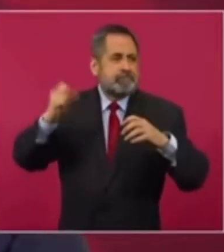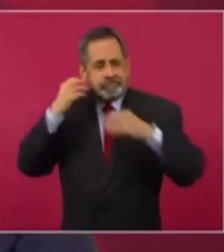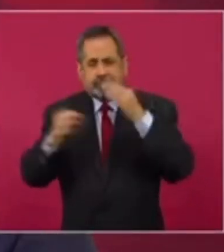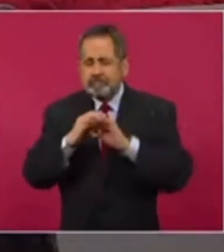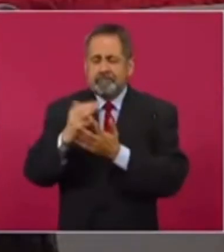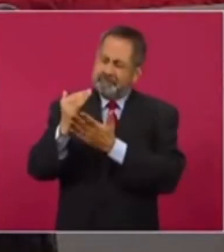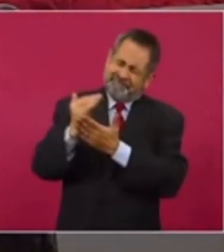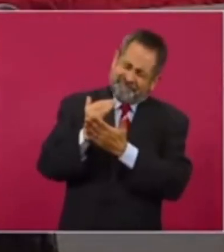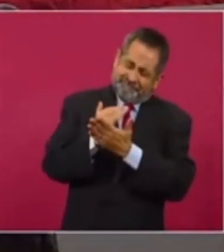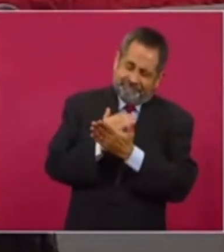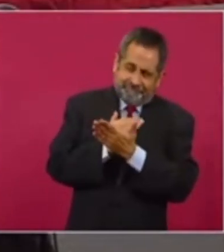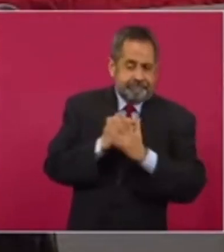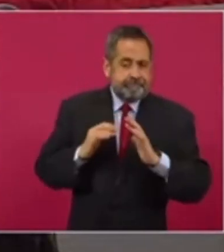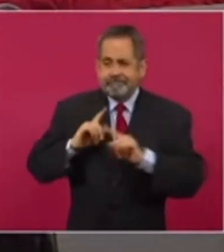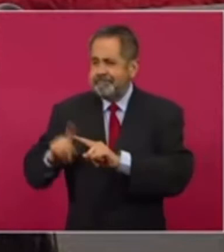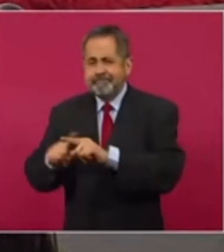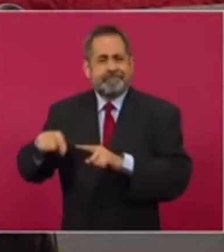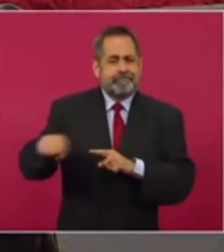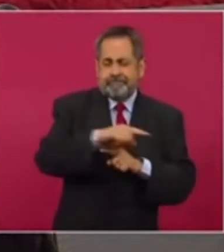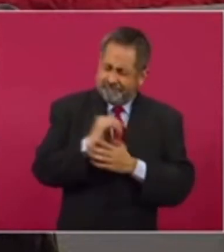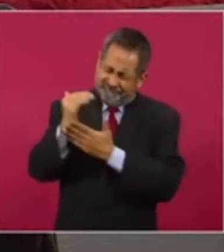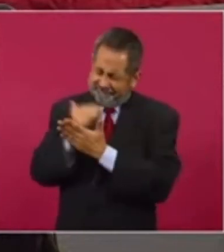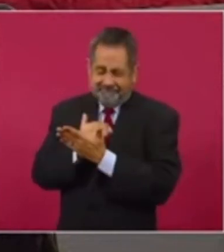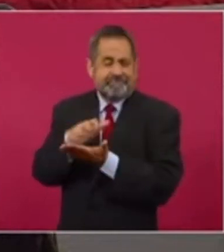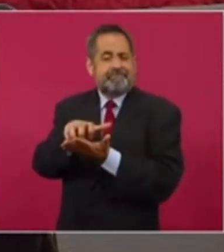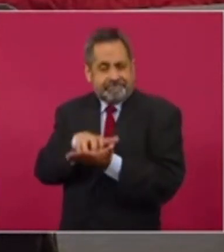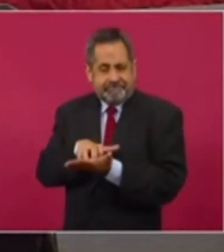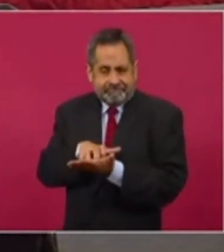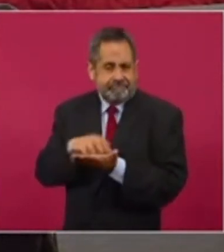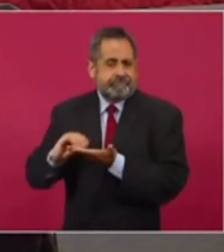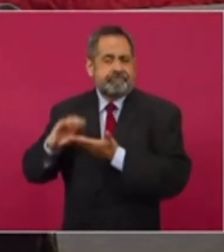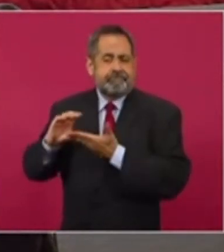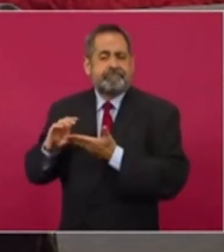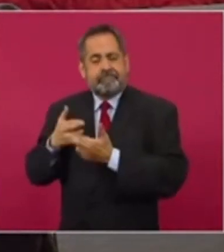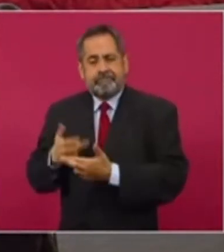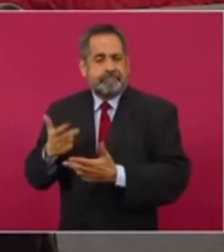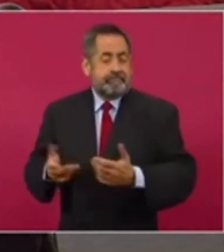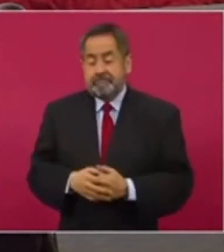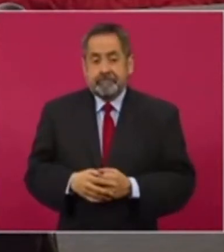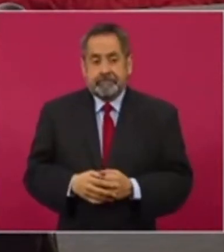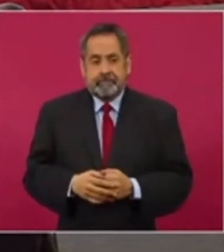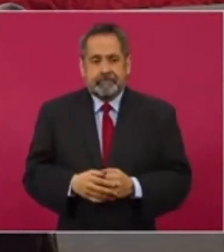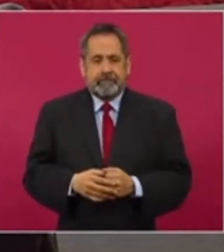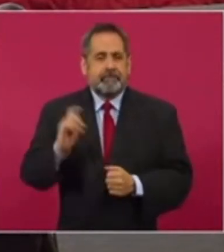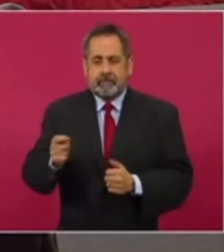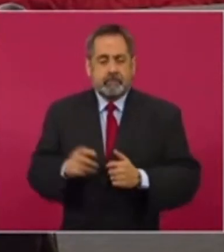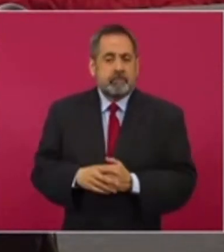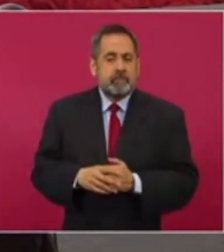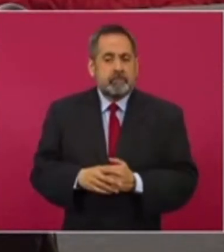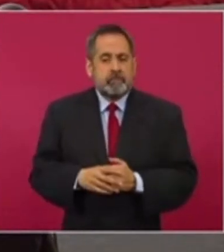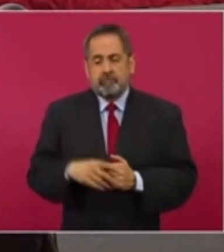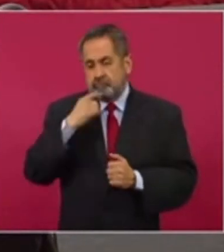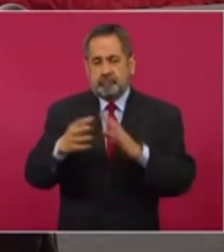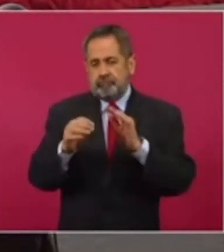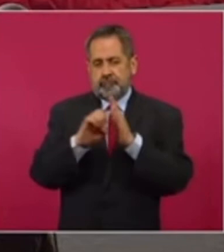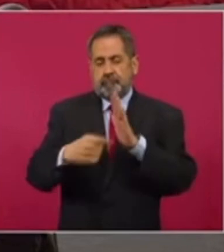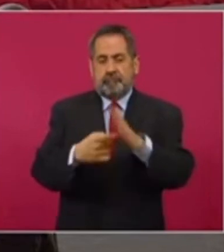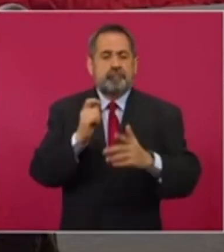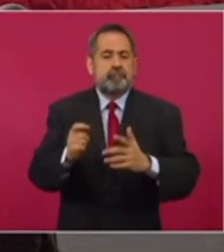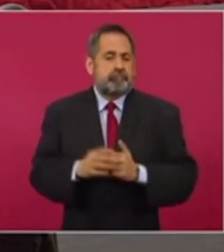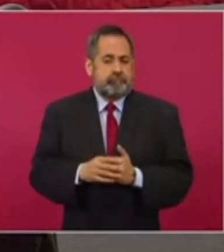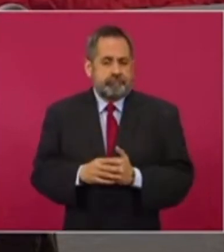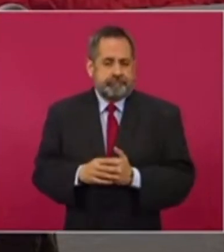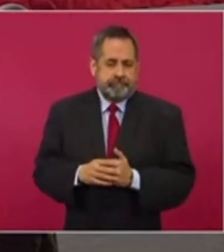convenciones, consumibles de equipo de cómputo y diversos conceptos que ya son aplicados en la Administración Pública Federal. Quizá solamente como ejemplo,